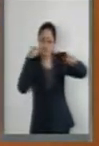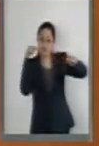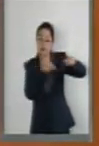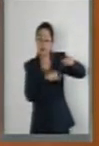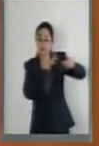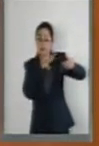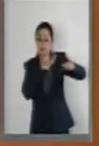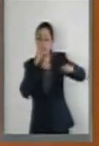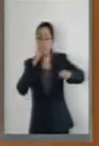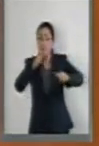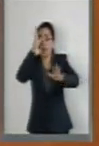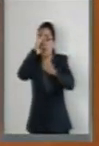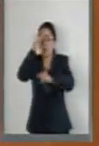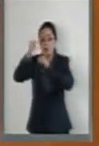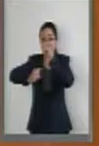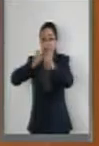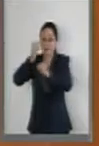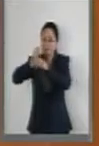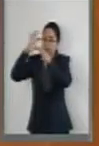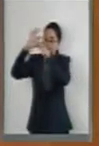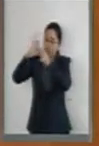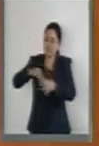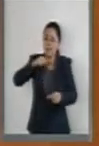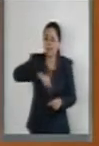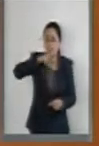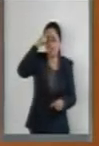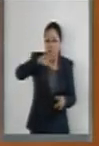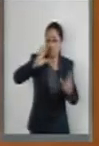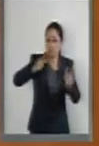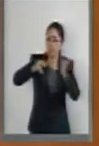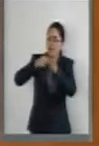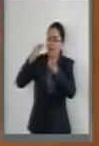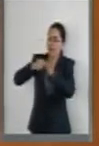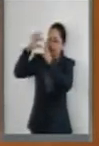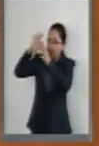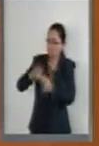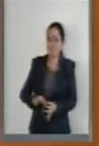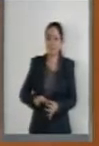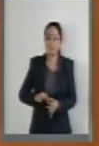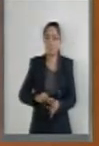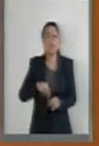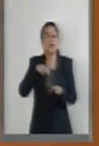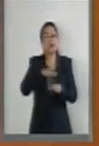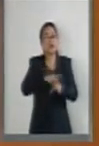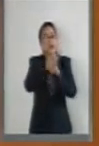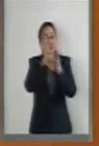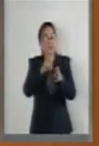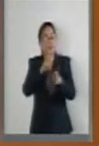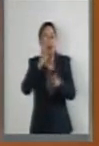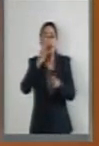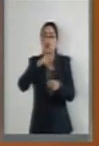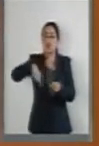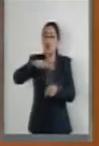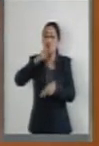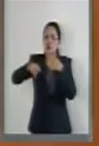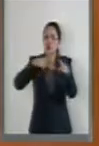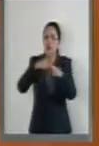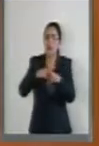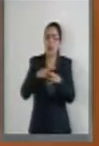centro de la actuación del Estado mexicano obligado a proteger, promover, respetar y garantizar los derechos humanos